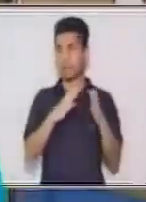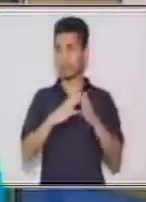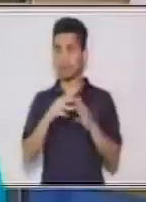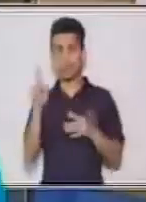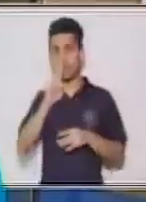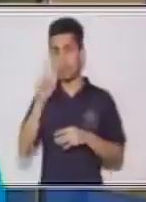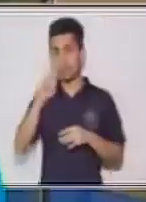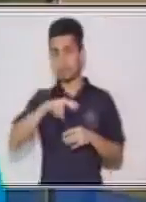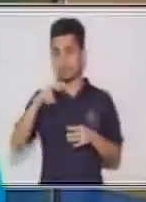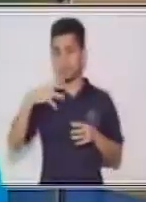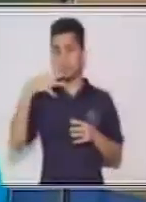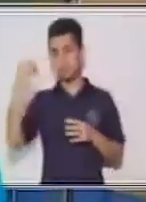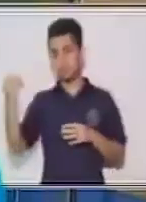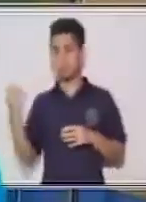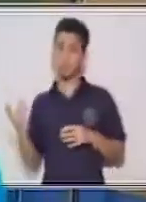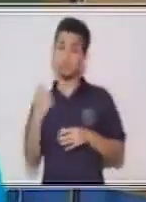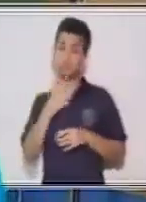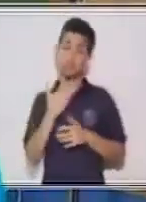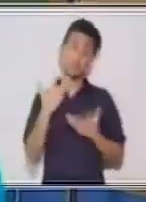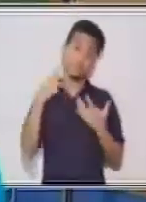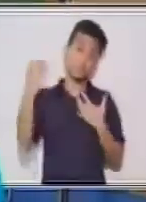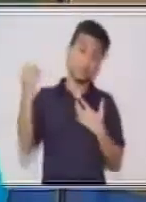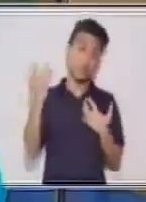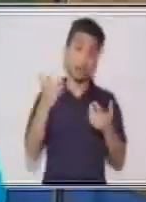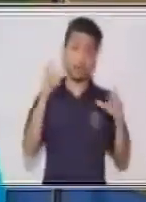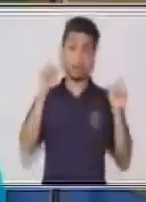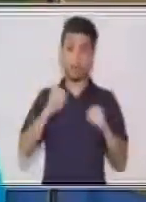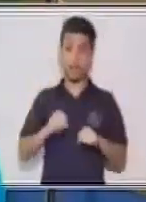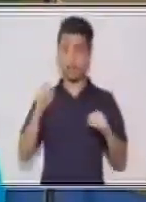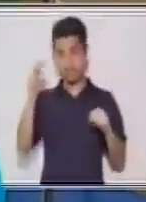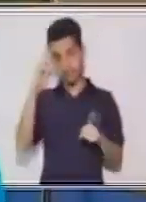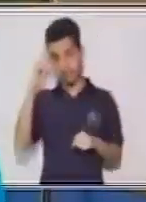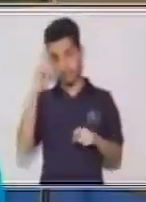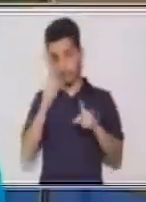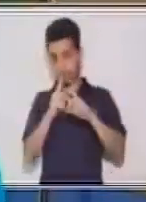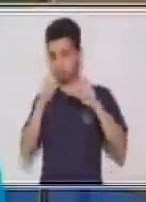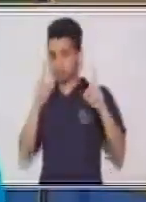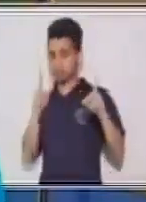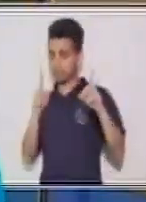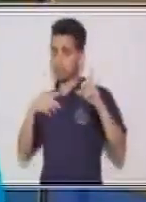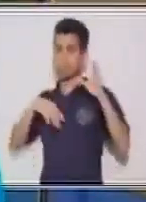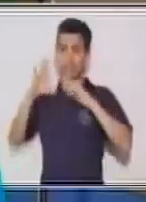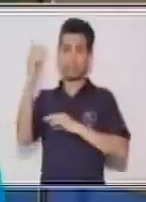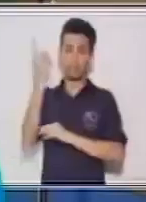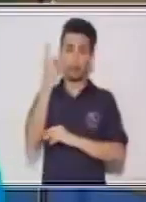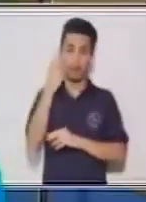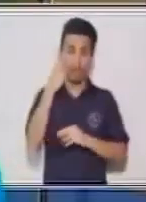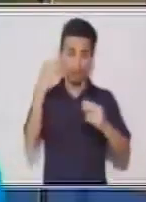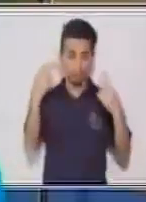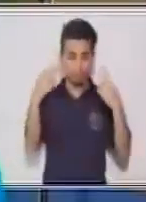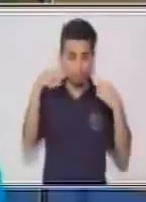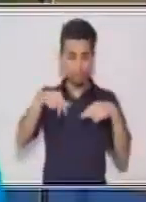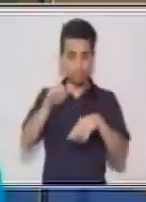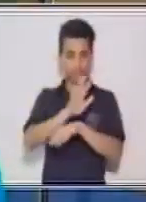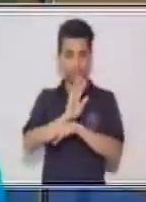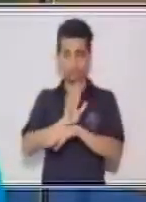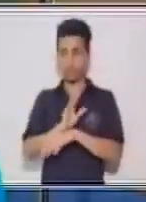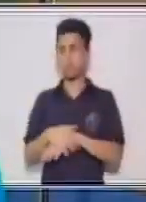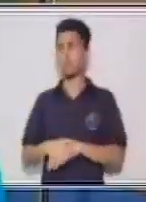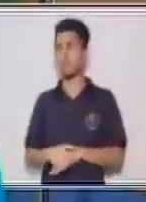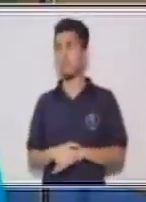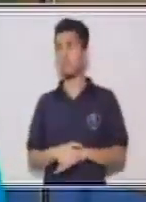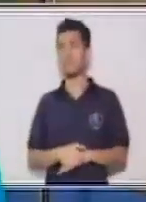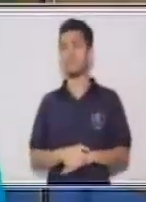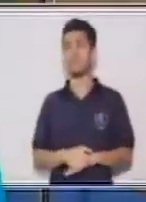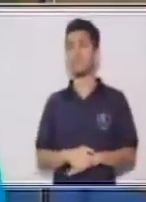esto, siempre manteniendo ese distanciamiento y muy pendiente de este programa. Entonces, ¿qué es lo que estamos haciendo en este momento? Que había dicho con